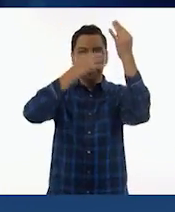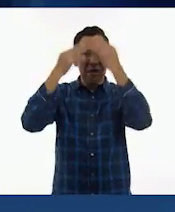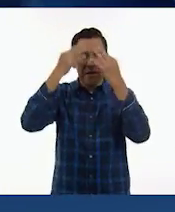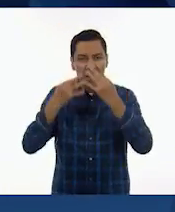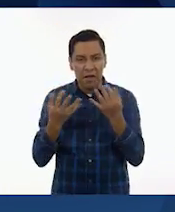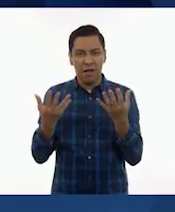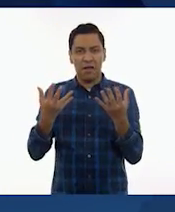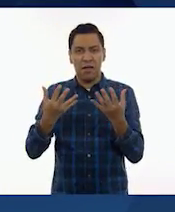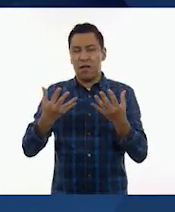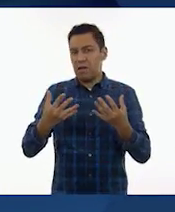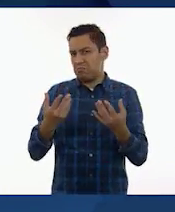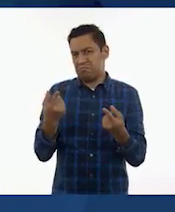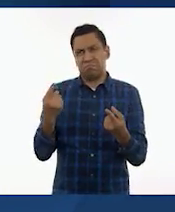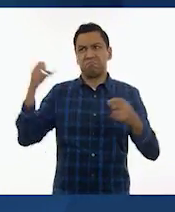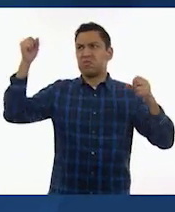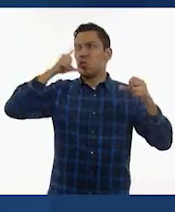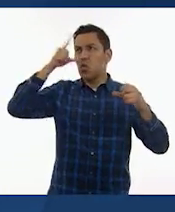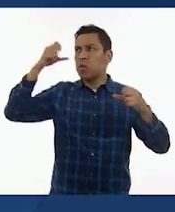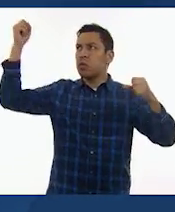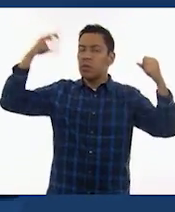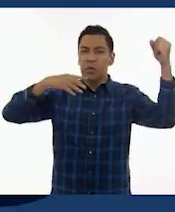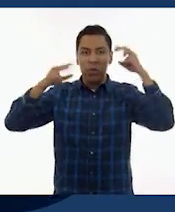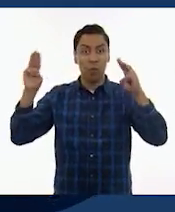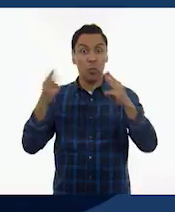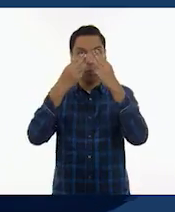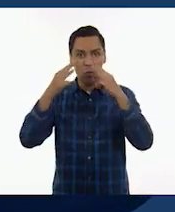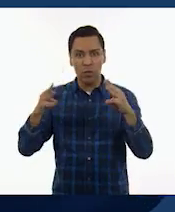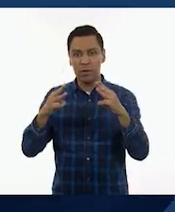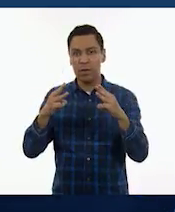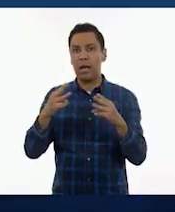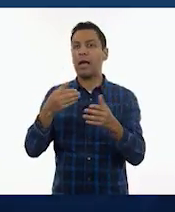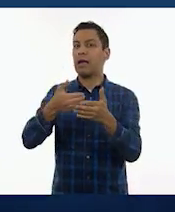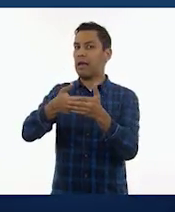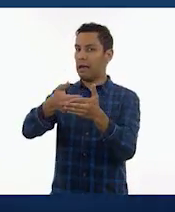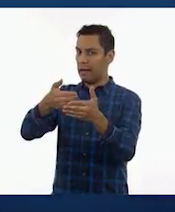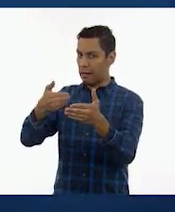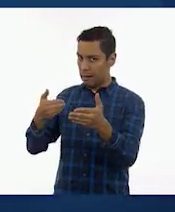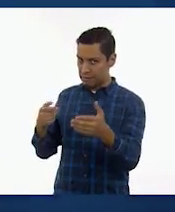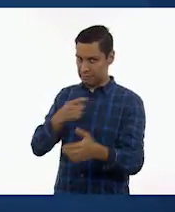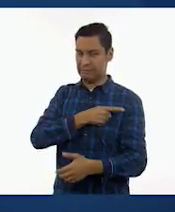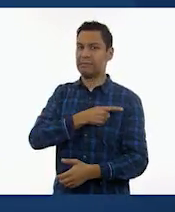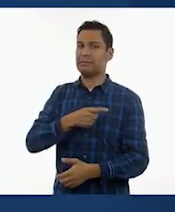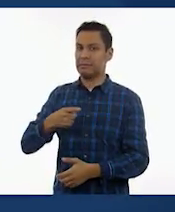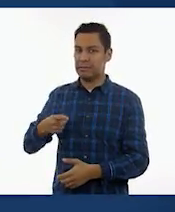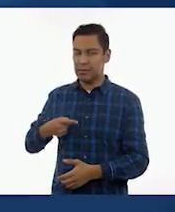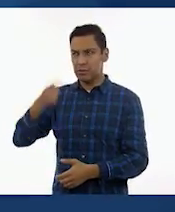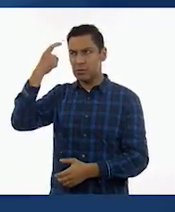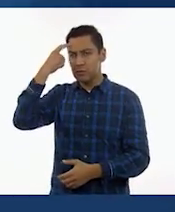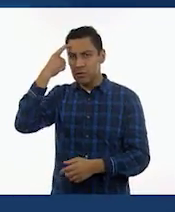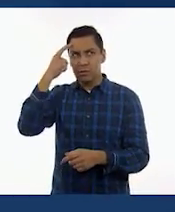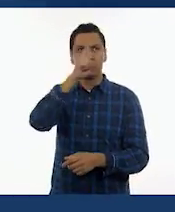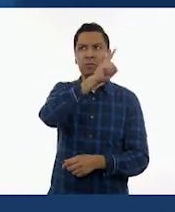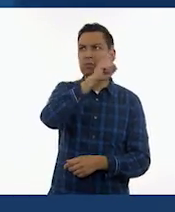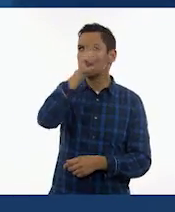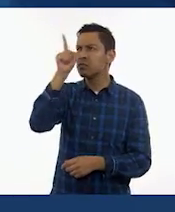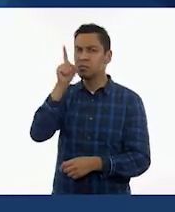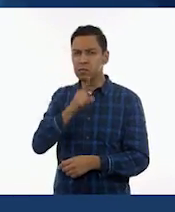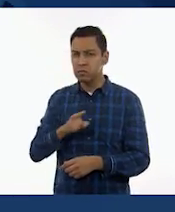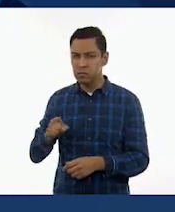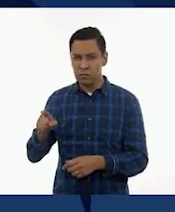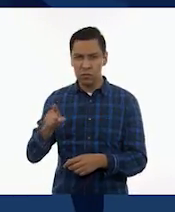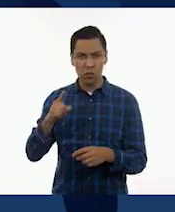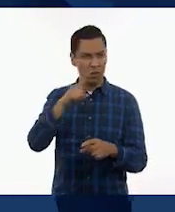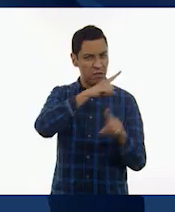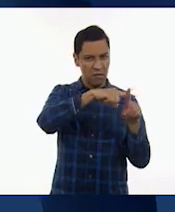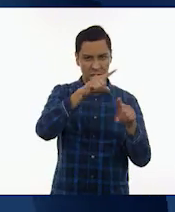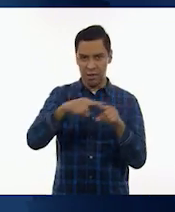y cuando es necesario la iluminación, deben asegurarse de tener los elementos que cada quien necesitará para llevar a cabo sin tropiezos